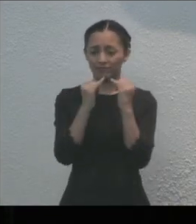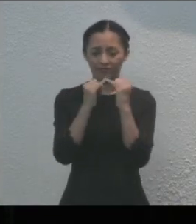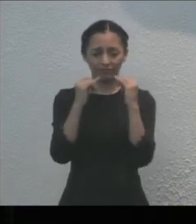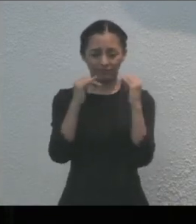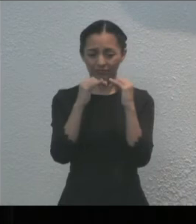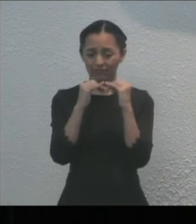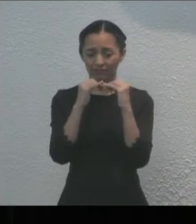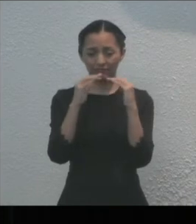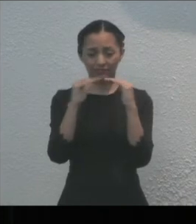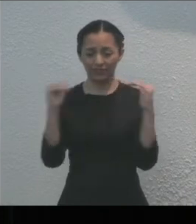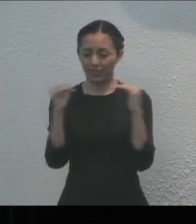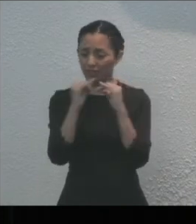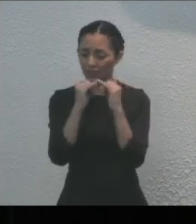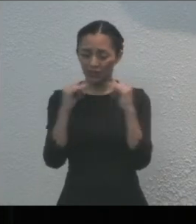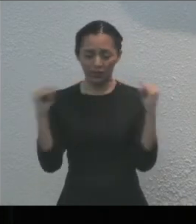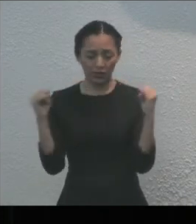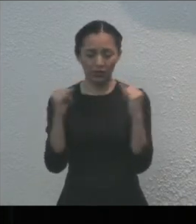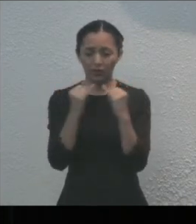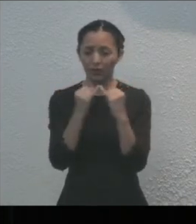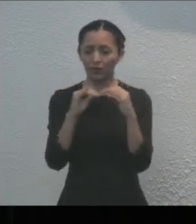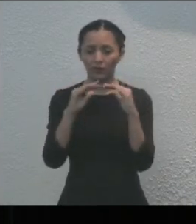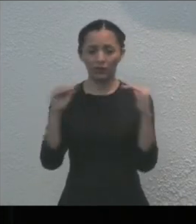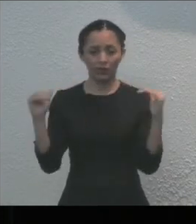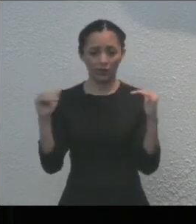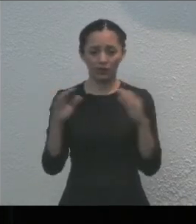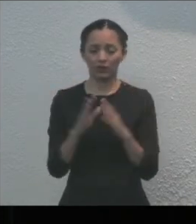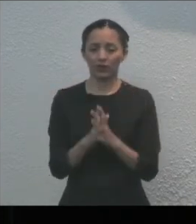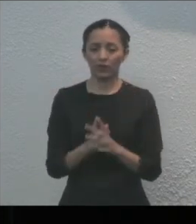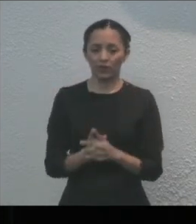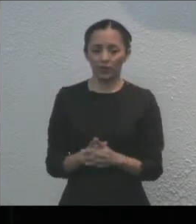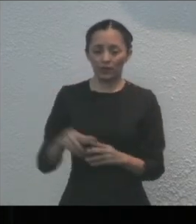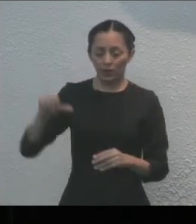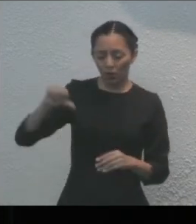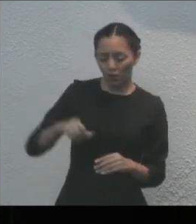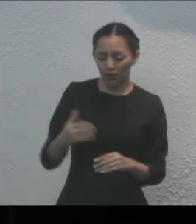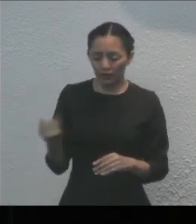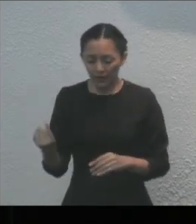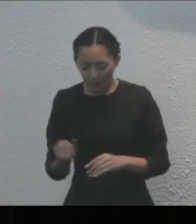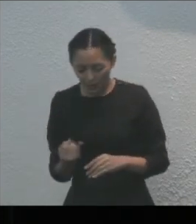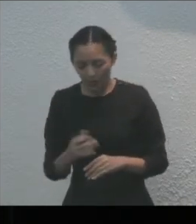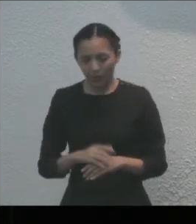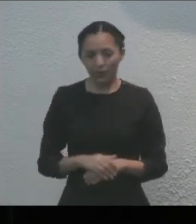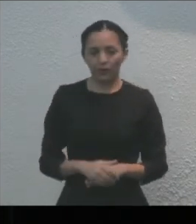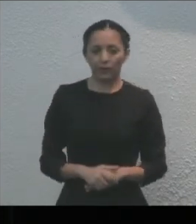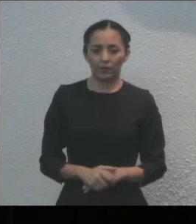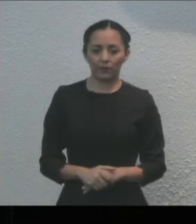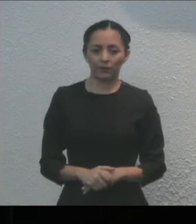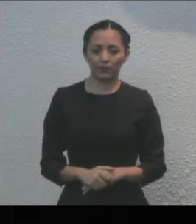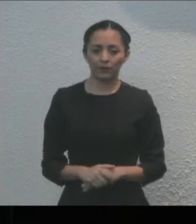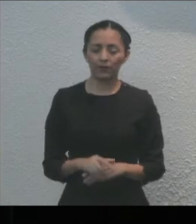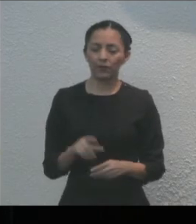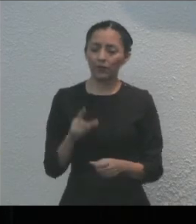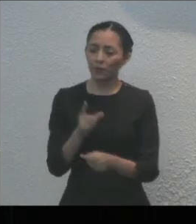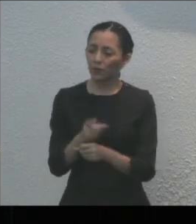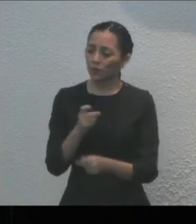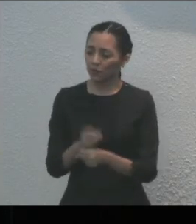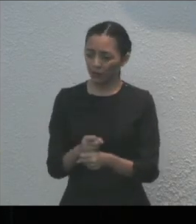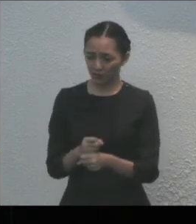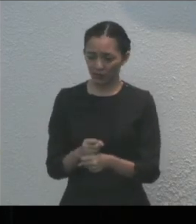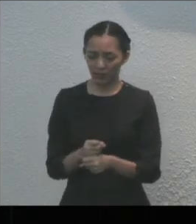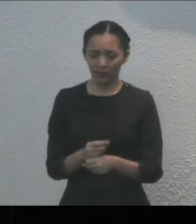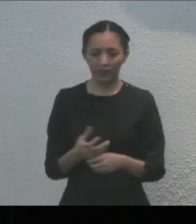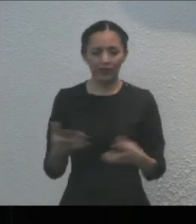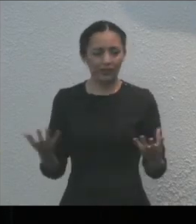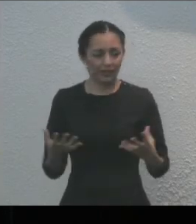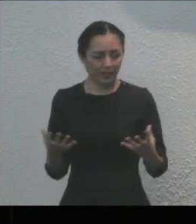de sueldos, por igualdad de circunstancias. Pero hoy también, por primera vez, este mérito se ciudadaniza